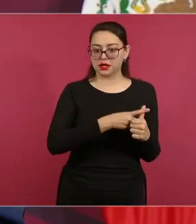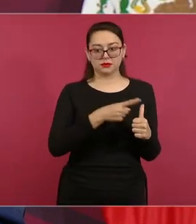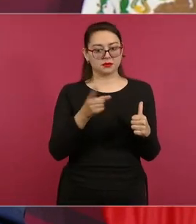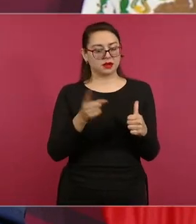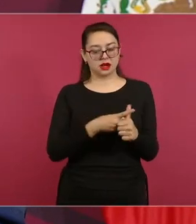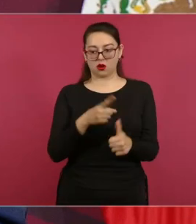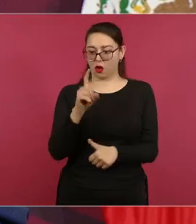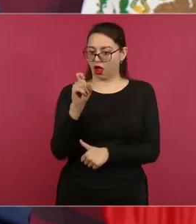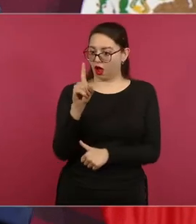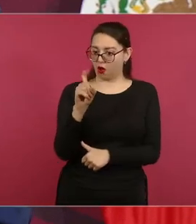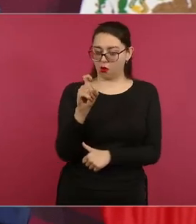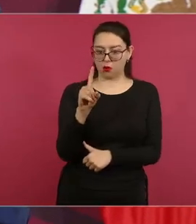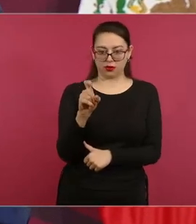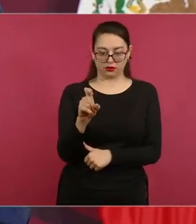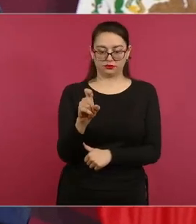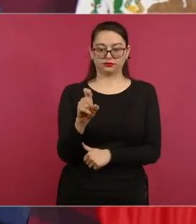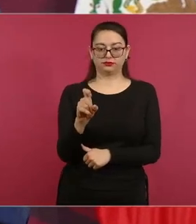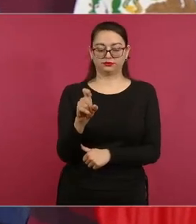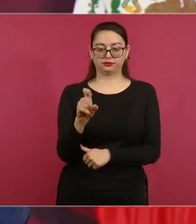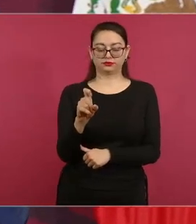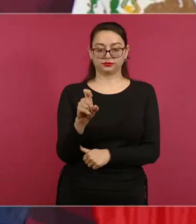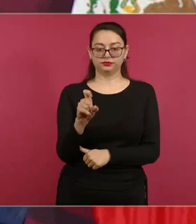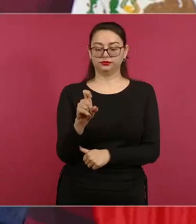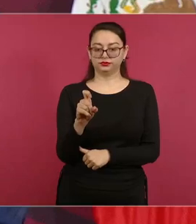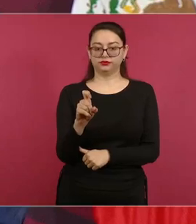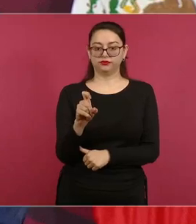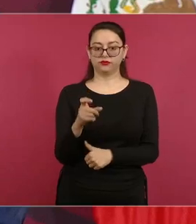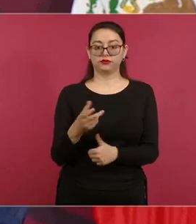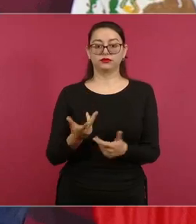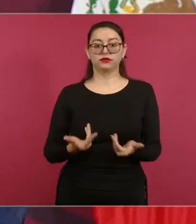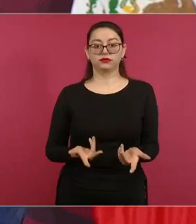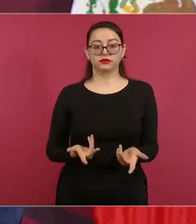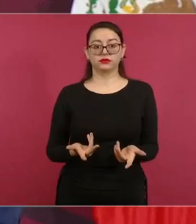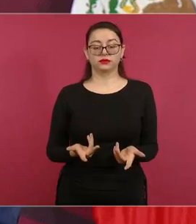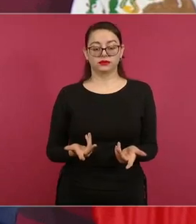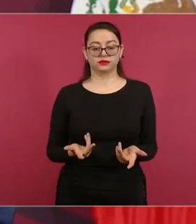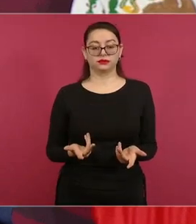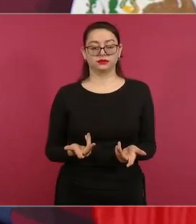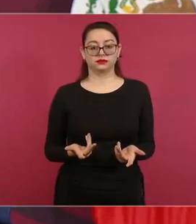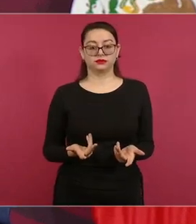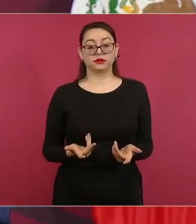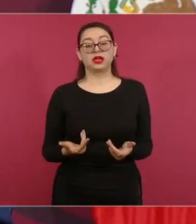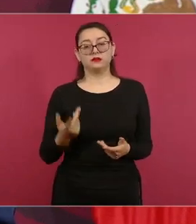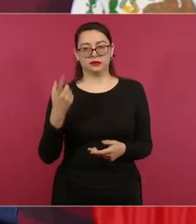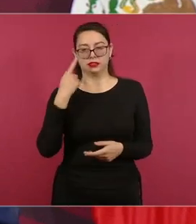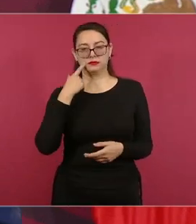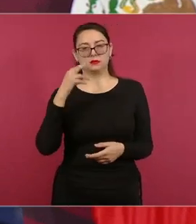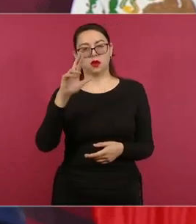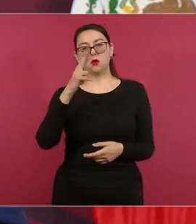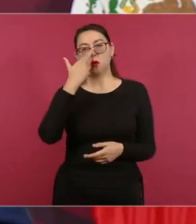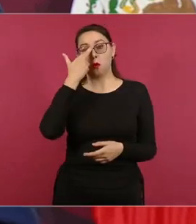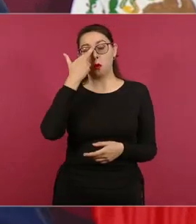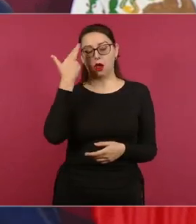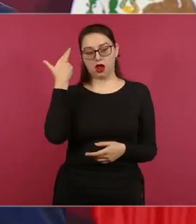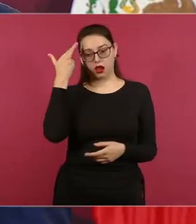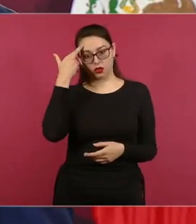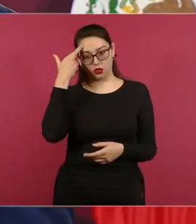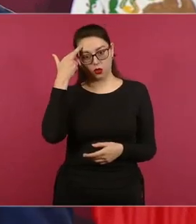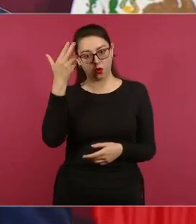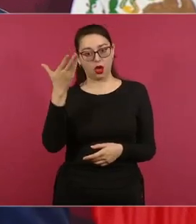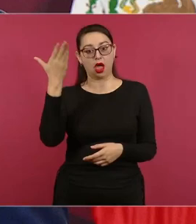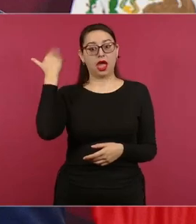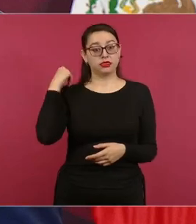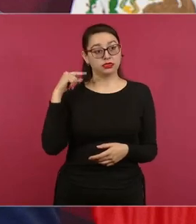Ahora, cuando faltó agua, que había escasez de agua en Monterrey, la defensa